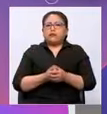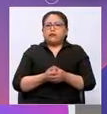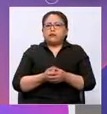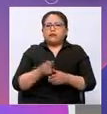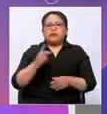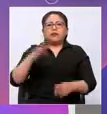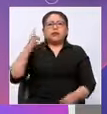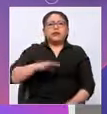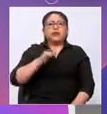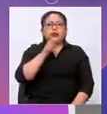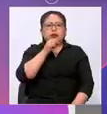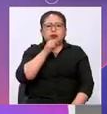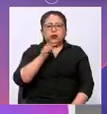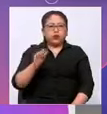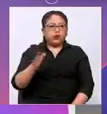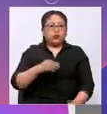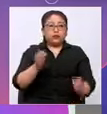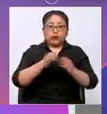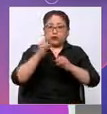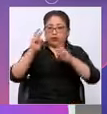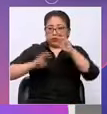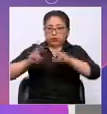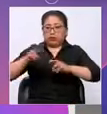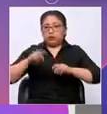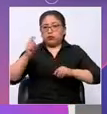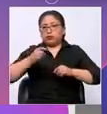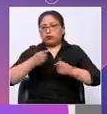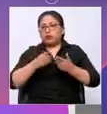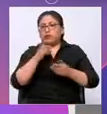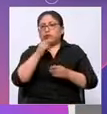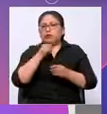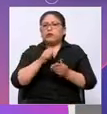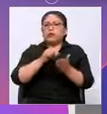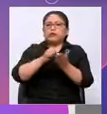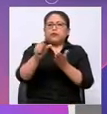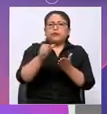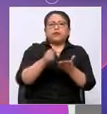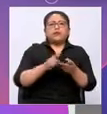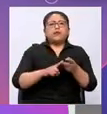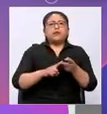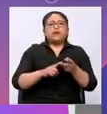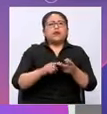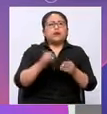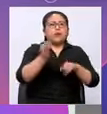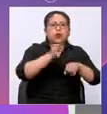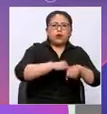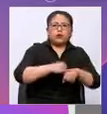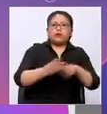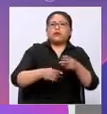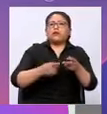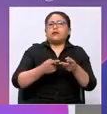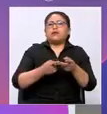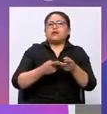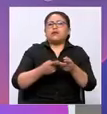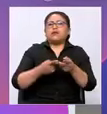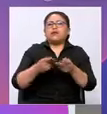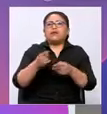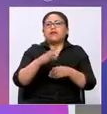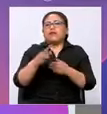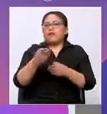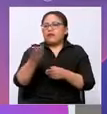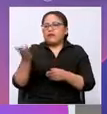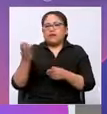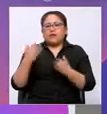ductadura? Tenemos que seguir investigando los... ¿Quiénes se han beneficiado del pago o no pago de sus impuestos? Por ejemplo, en todo el país sabemos que hay